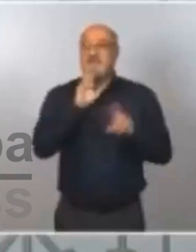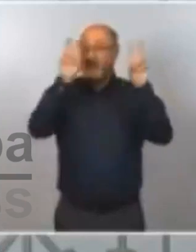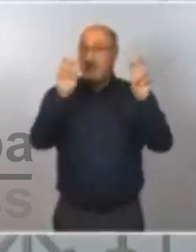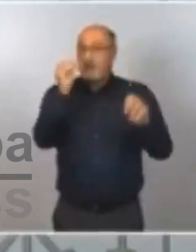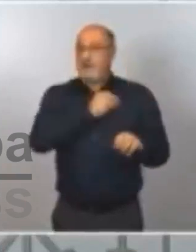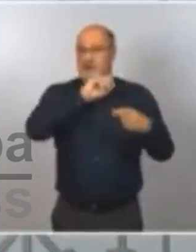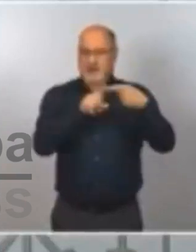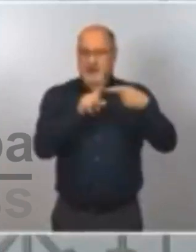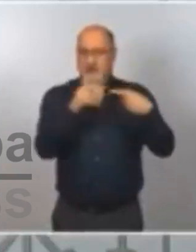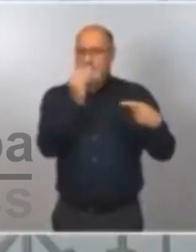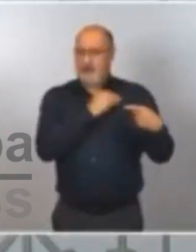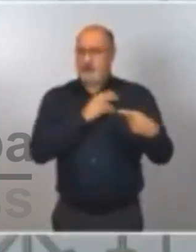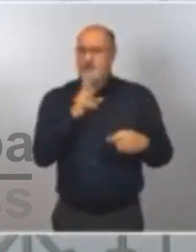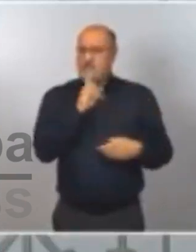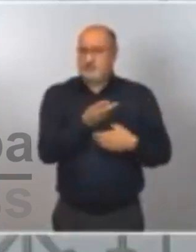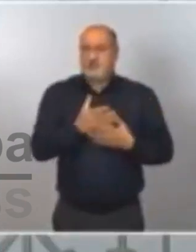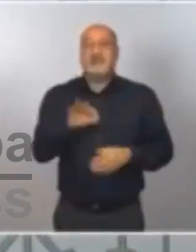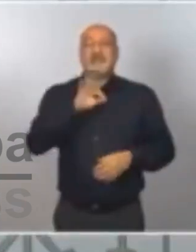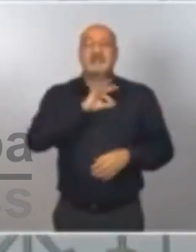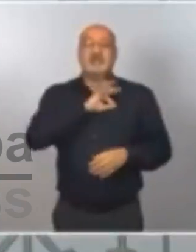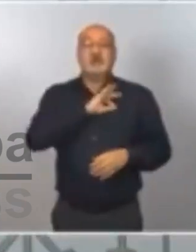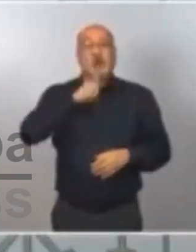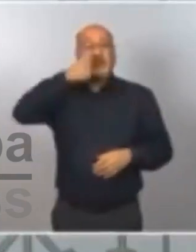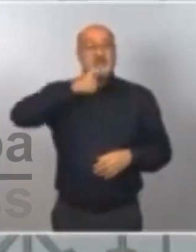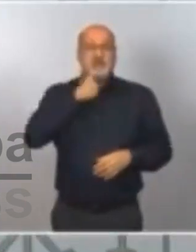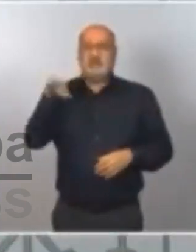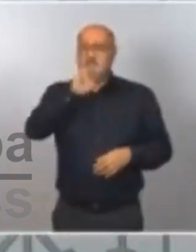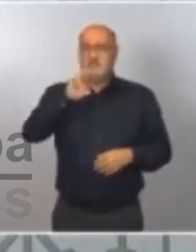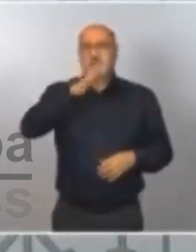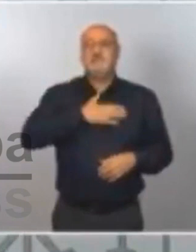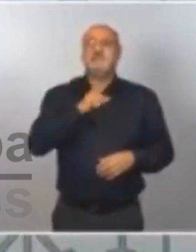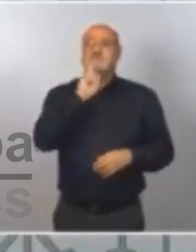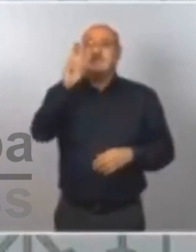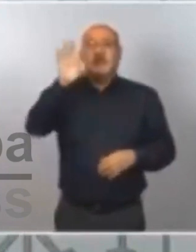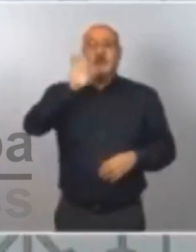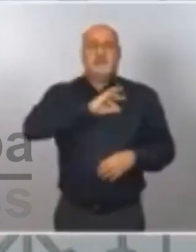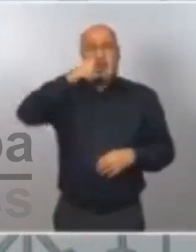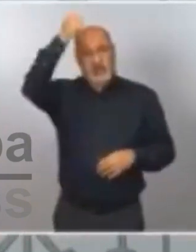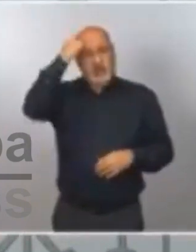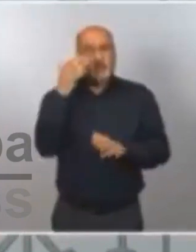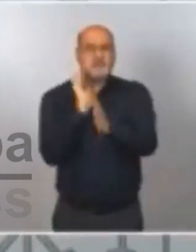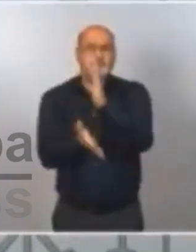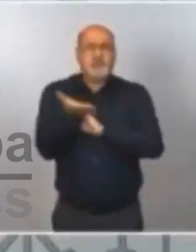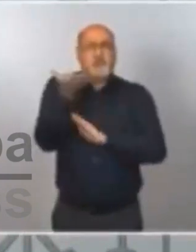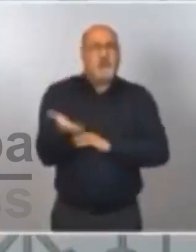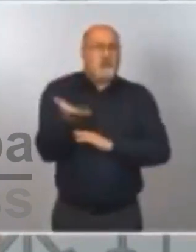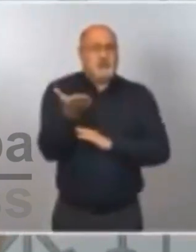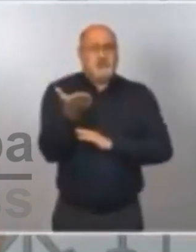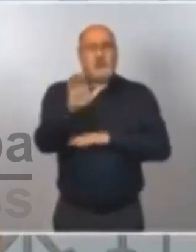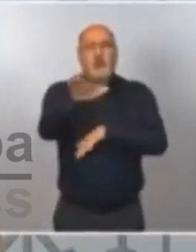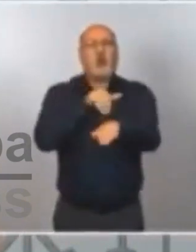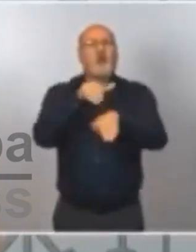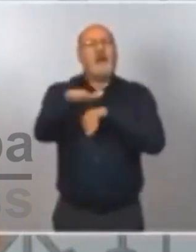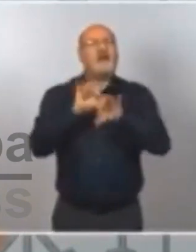Lo que el señor Sánchez ha insistido al presidente Aragonés es de la importancia de la convocatoria de esa